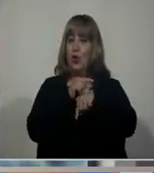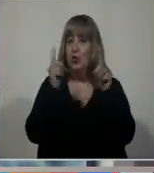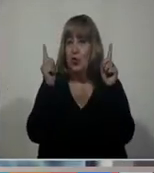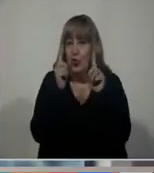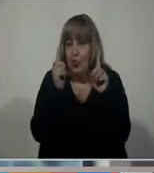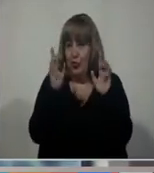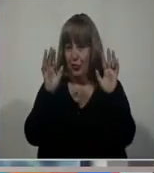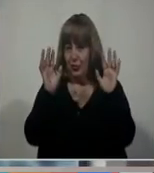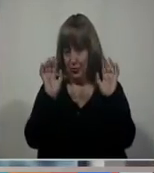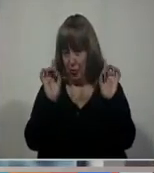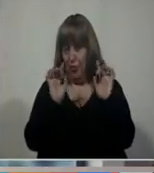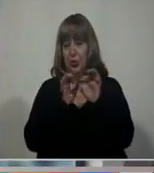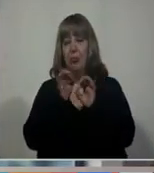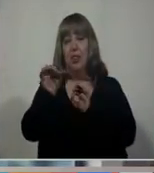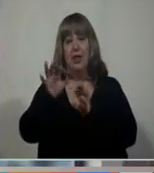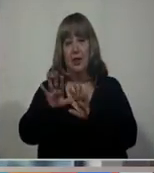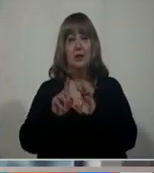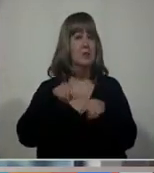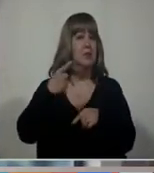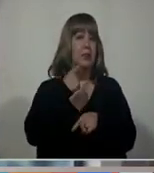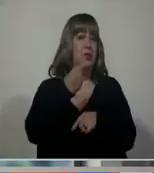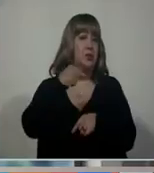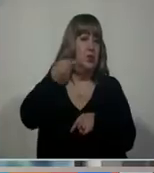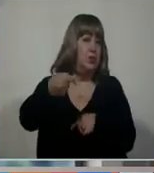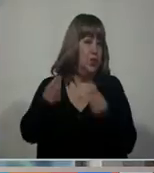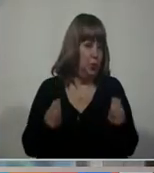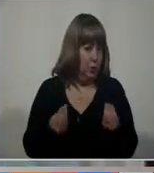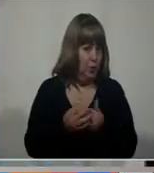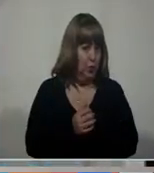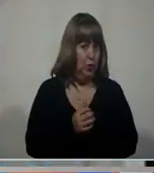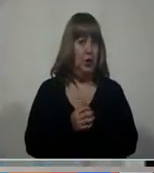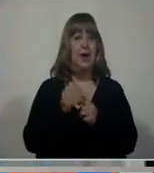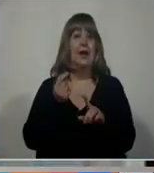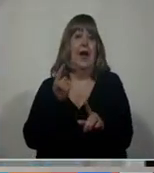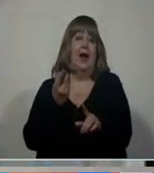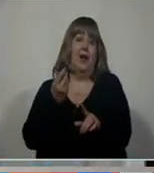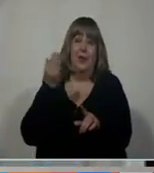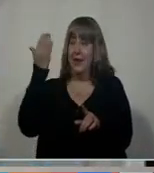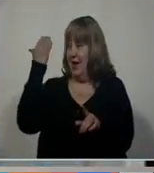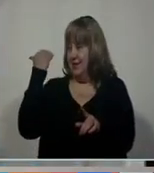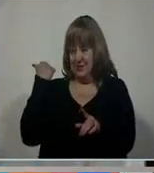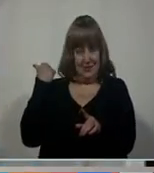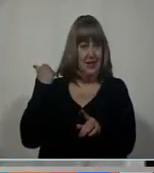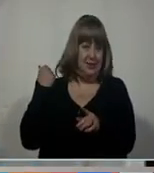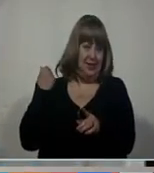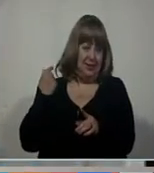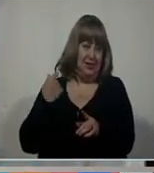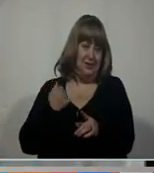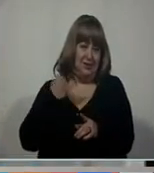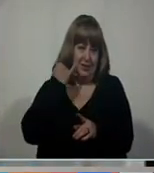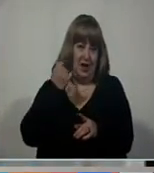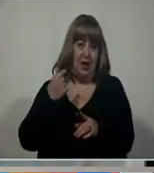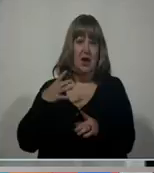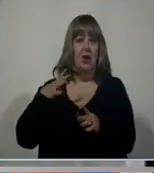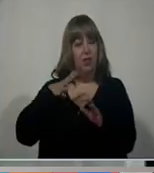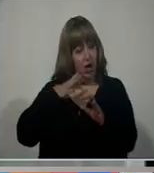extensión. ¿Qué va a pasar el resto del día? Hay que recordar que esto viene del fin de semana, Ricardo. Todavía no terminó